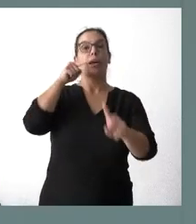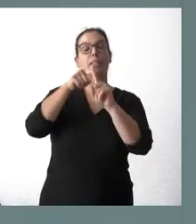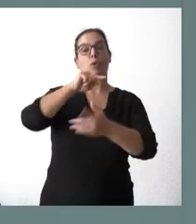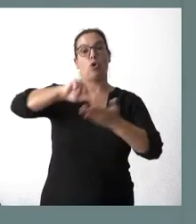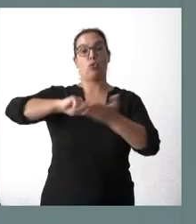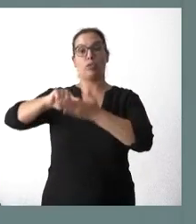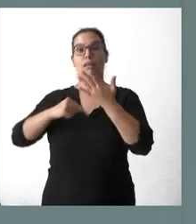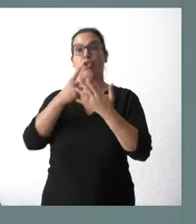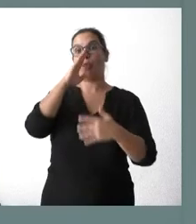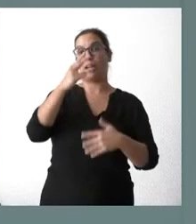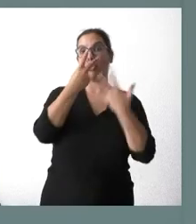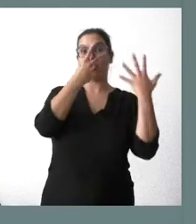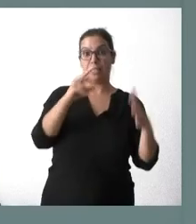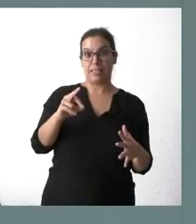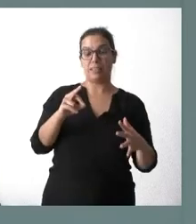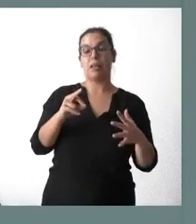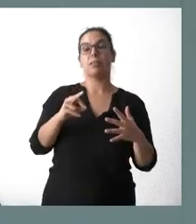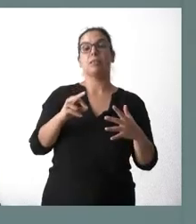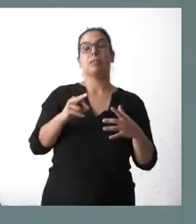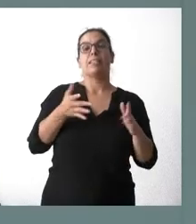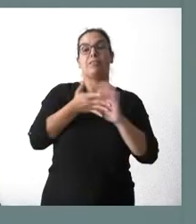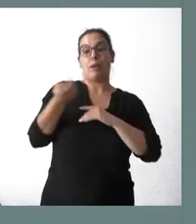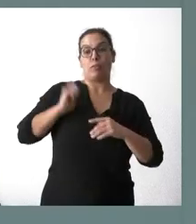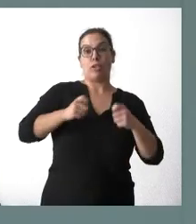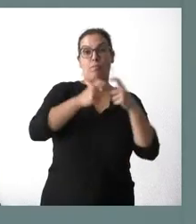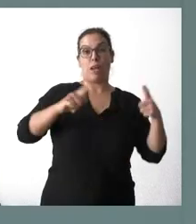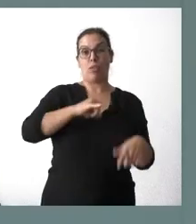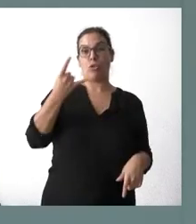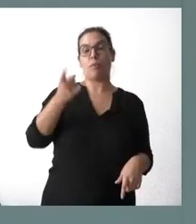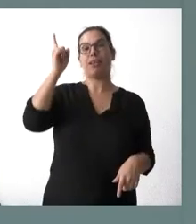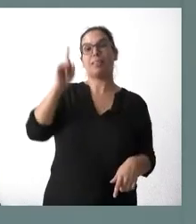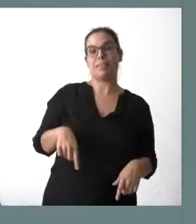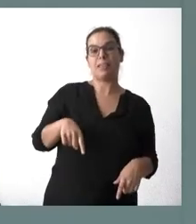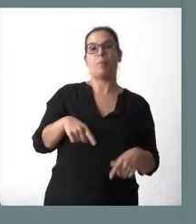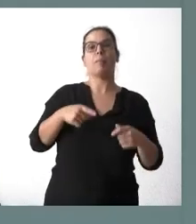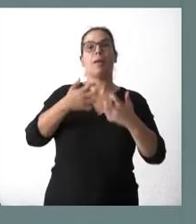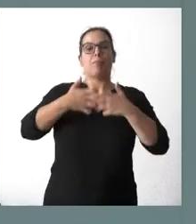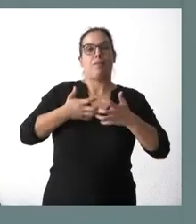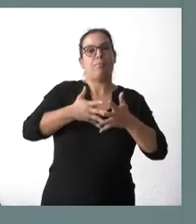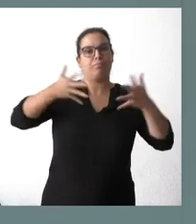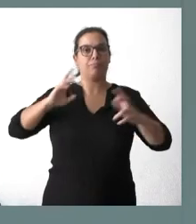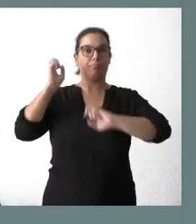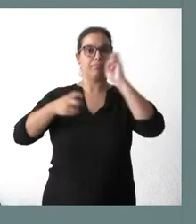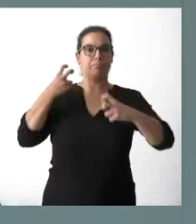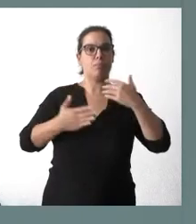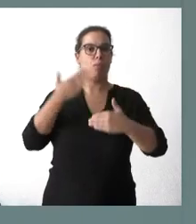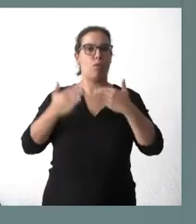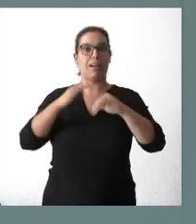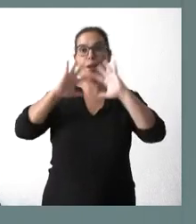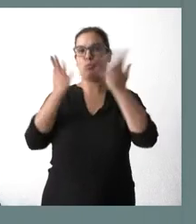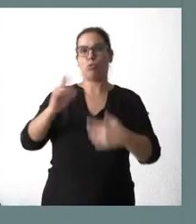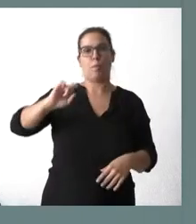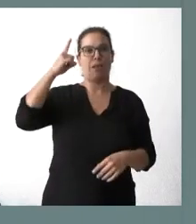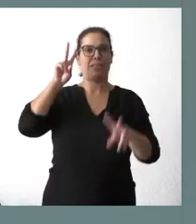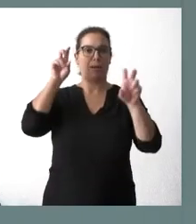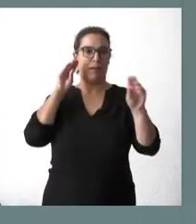duplicar la plantilla y triplicar la producción para hacer la planta más moderna de todo el mundo en esta materia.